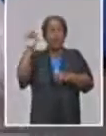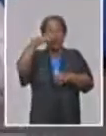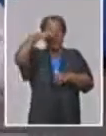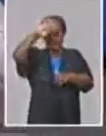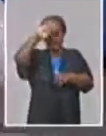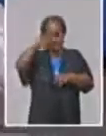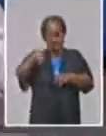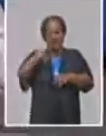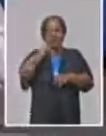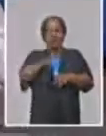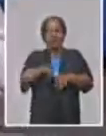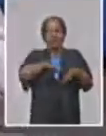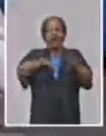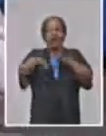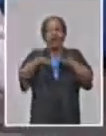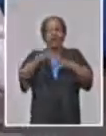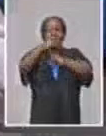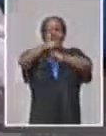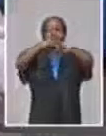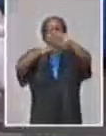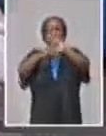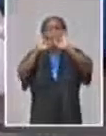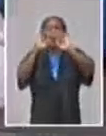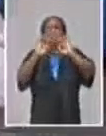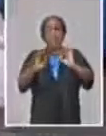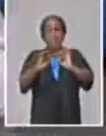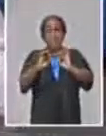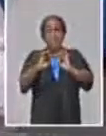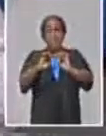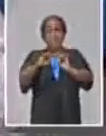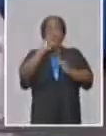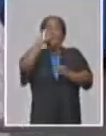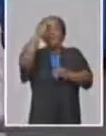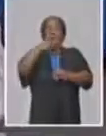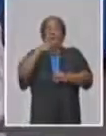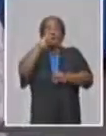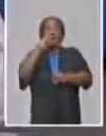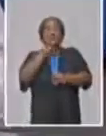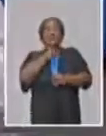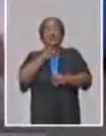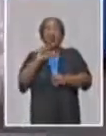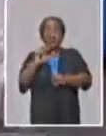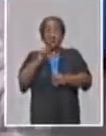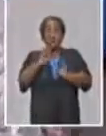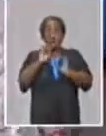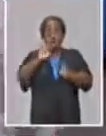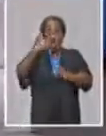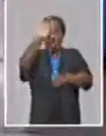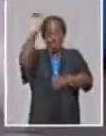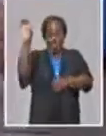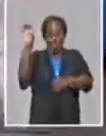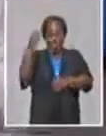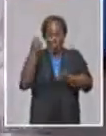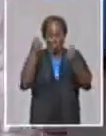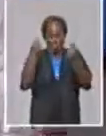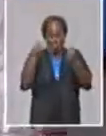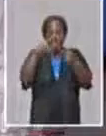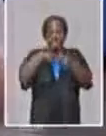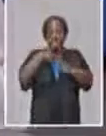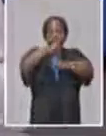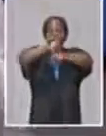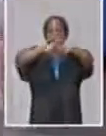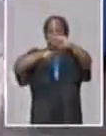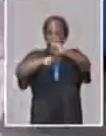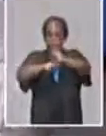vamos a montarlo sobre la red de la infraestructura que tiene el Banco de Crédito y Comercio, BANDEC, que tiene oficina en todo el país, que tiene una infraestructura